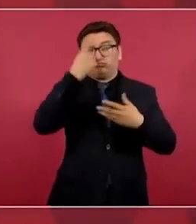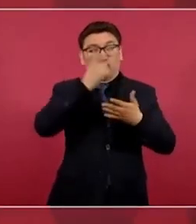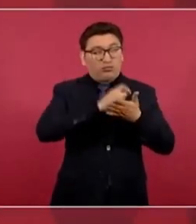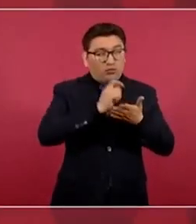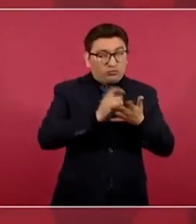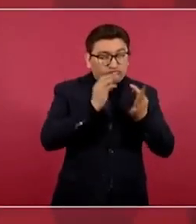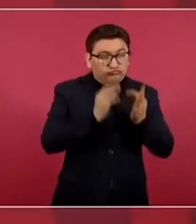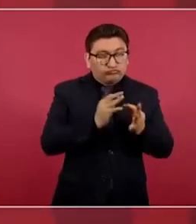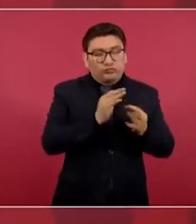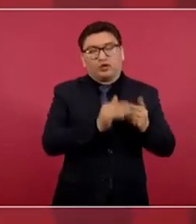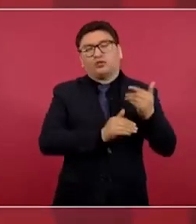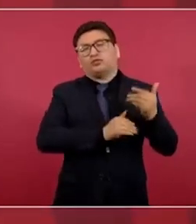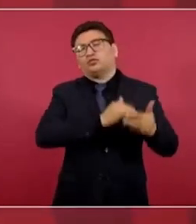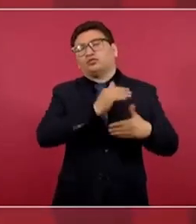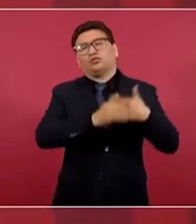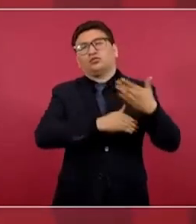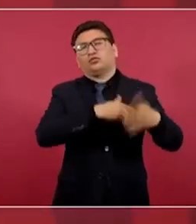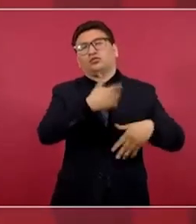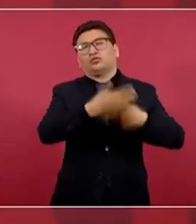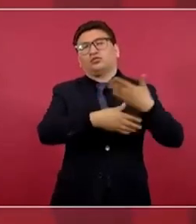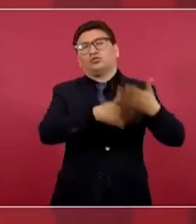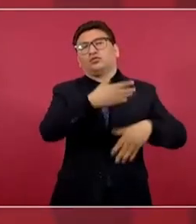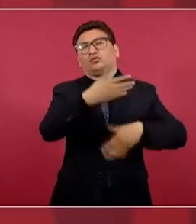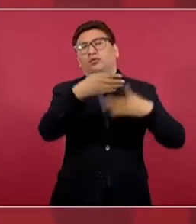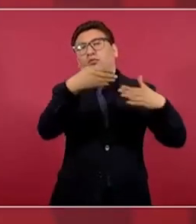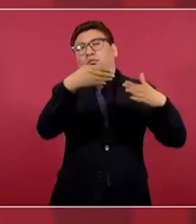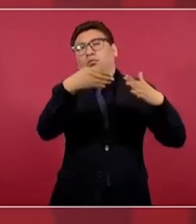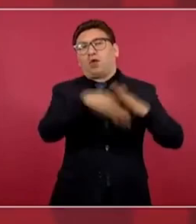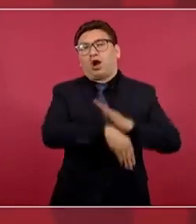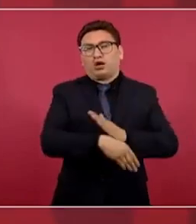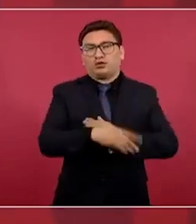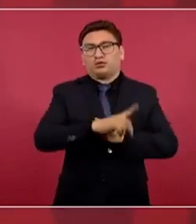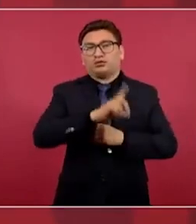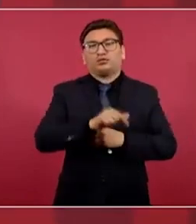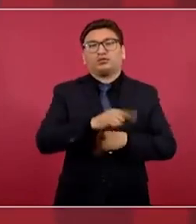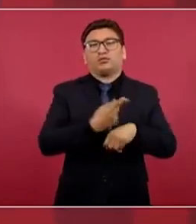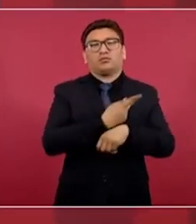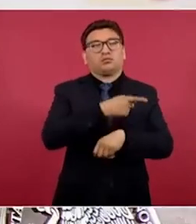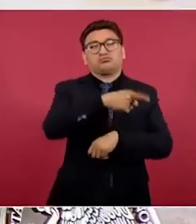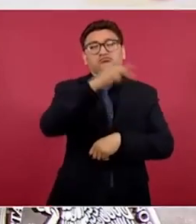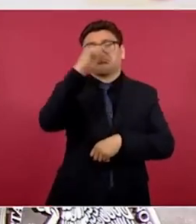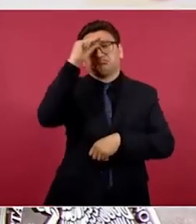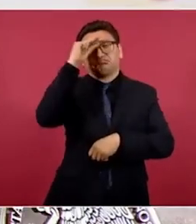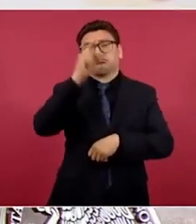pues dejan de tener talento.